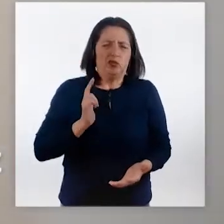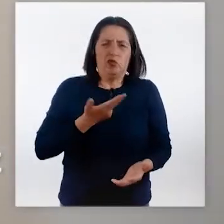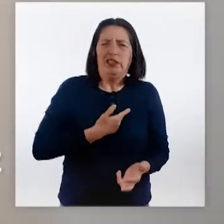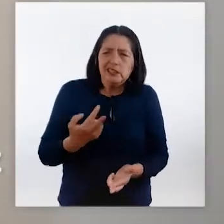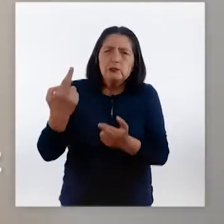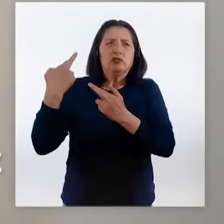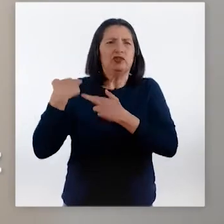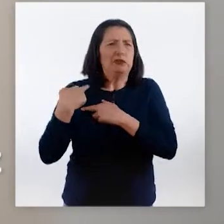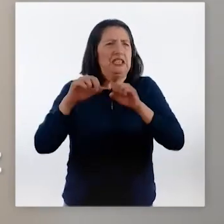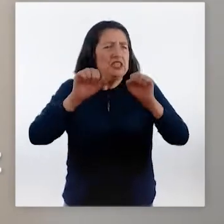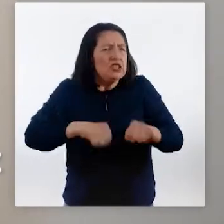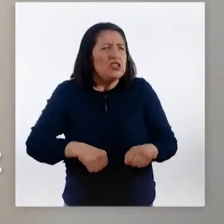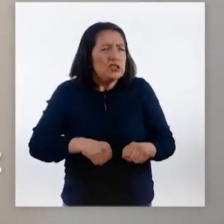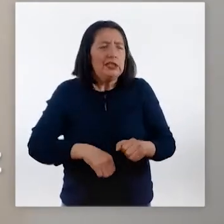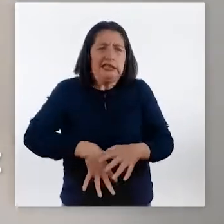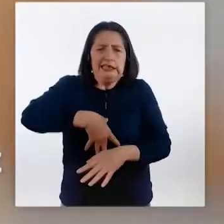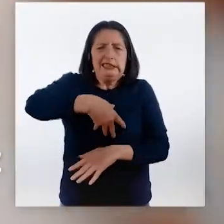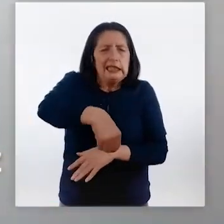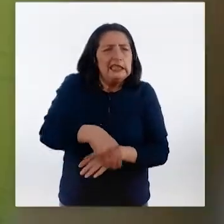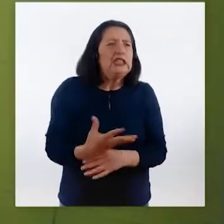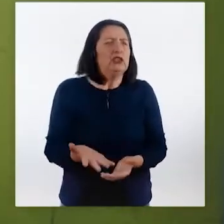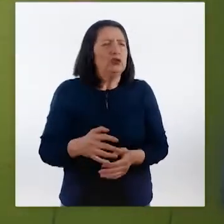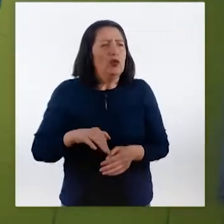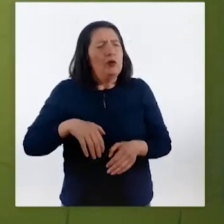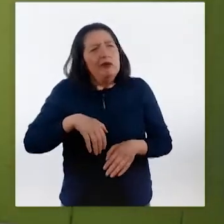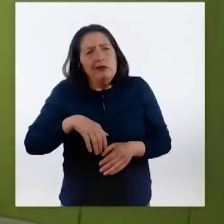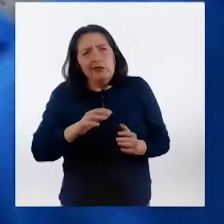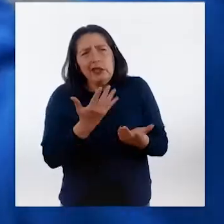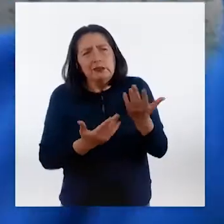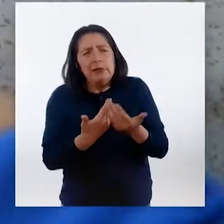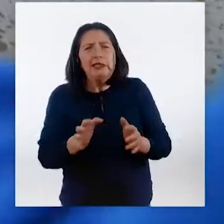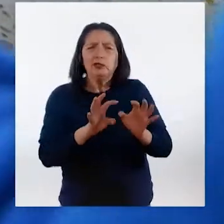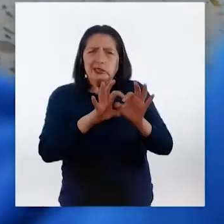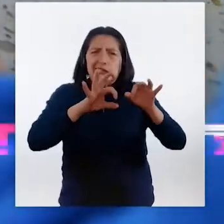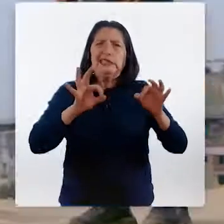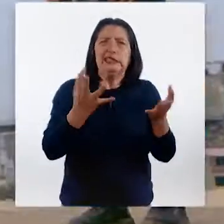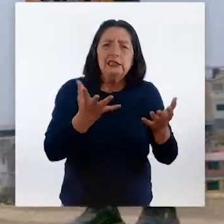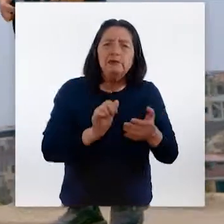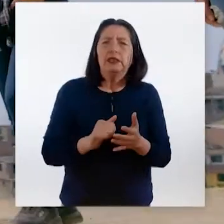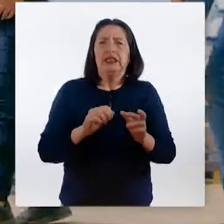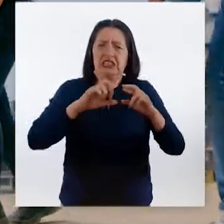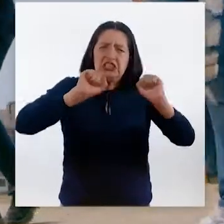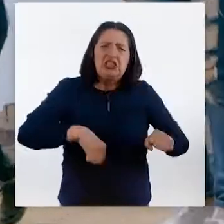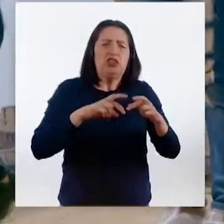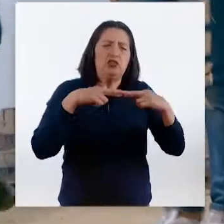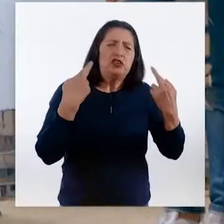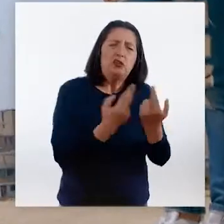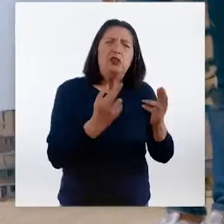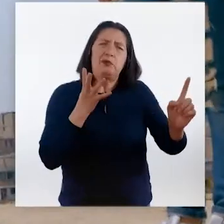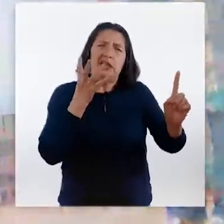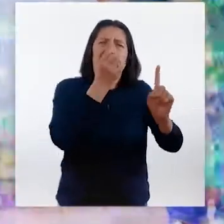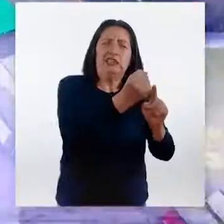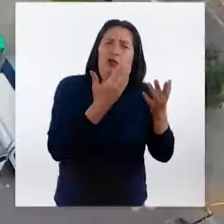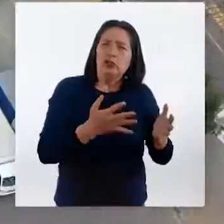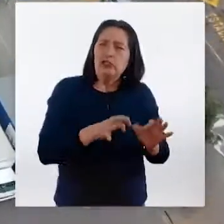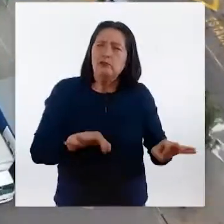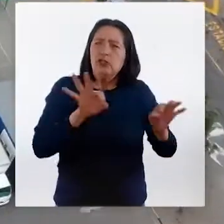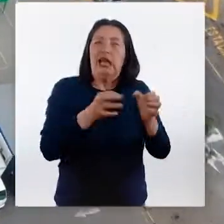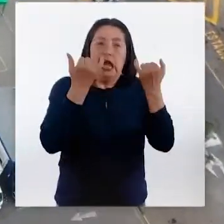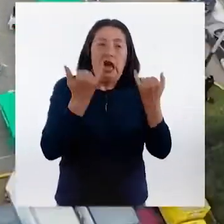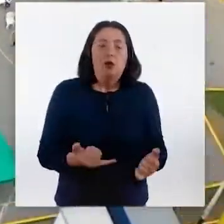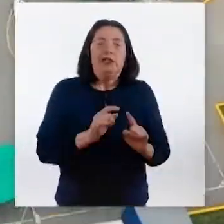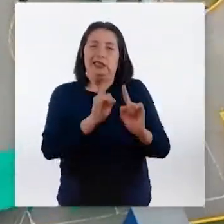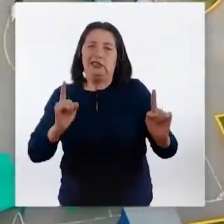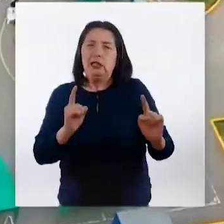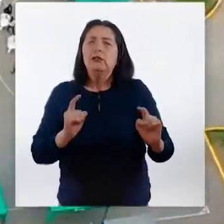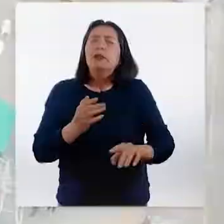futuro está en nuestras manos. Caminando con las manos limpias. Y aunque nos reunimos para lograr grandes cosas, es momento